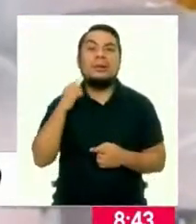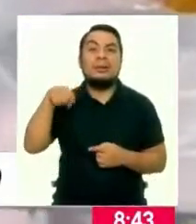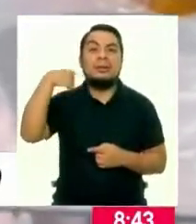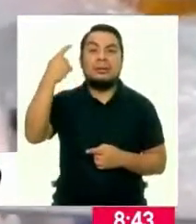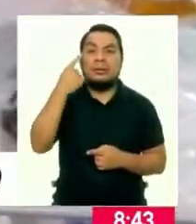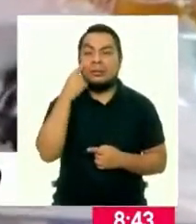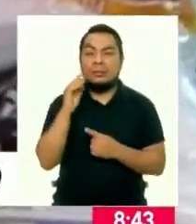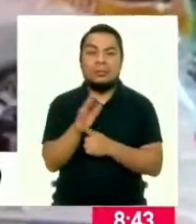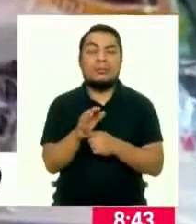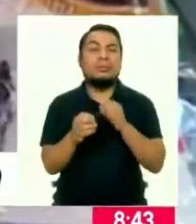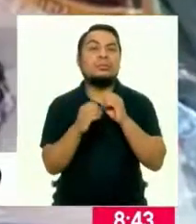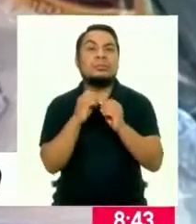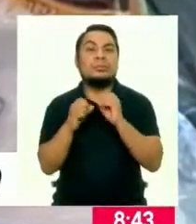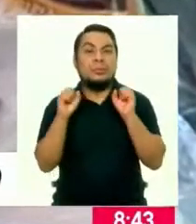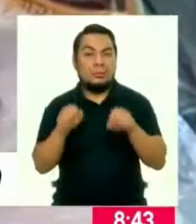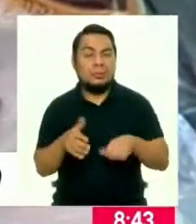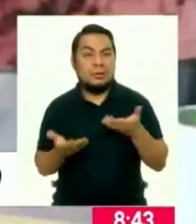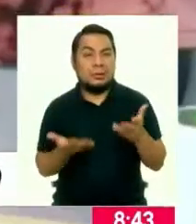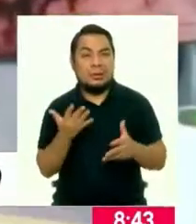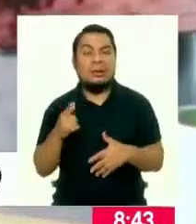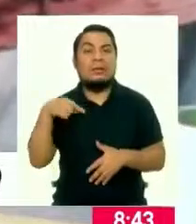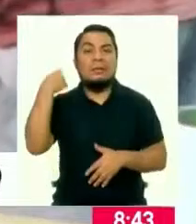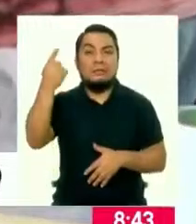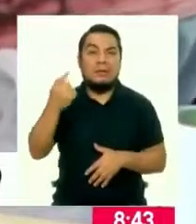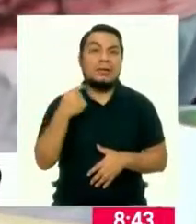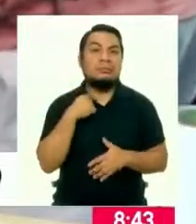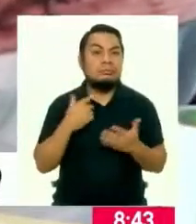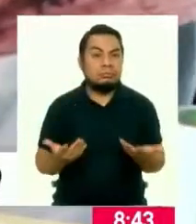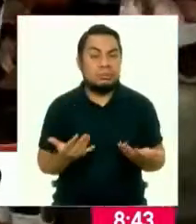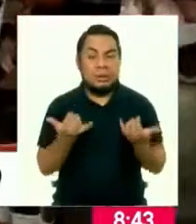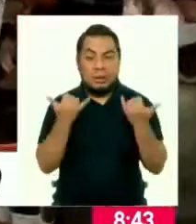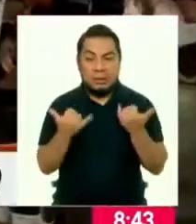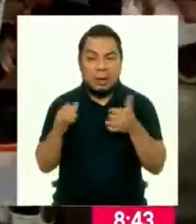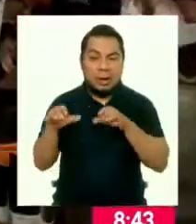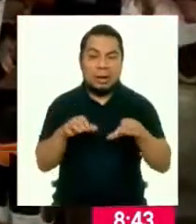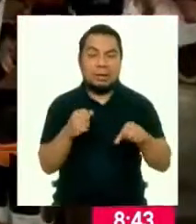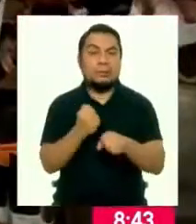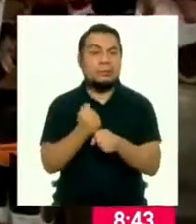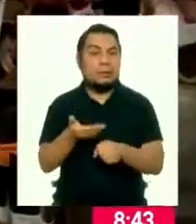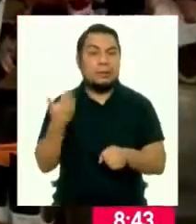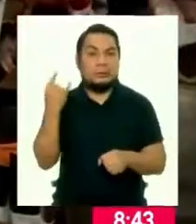conocen y las soluciones posibles son prometedoras. Es hora de actuar.